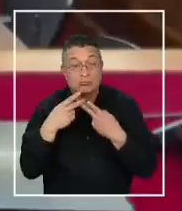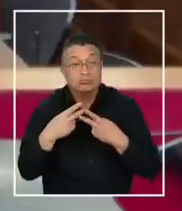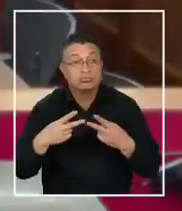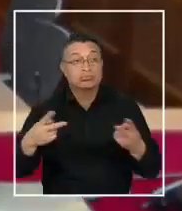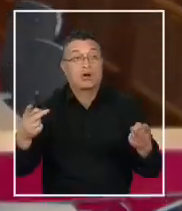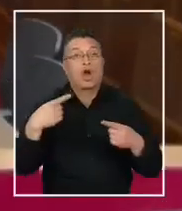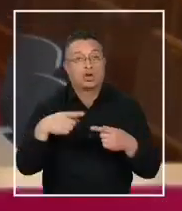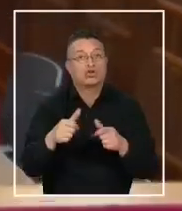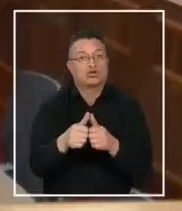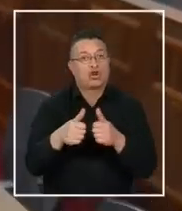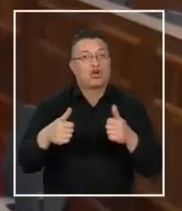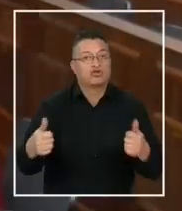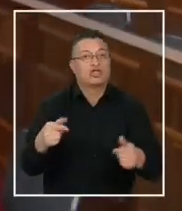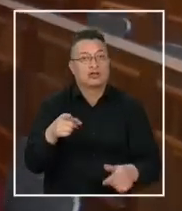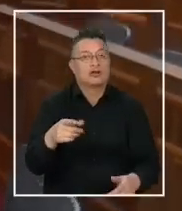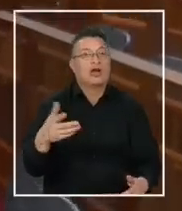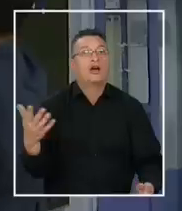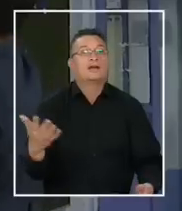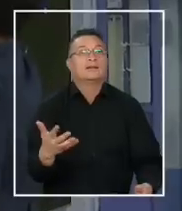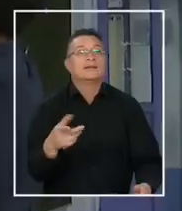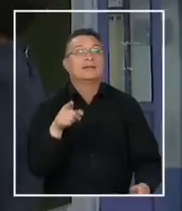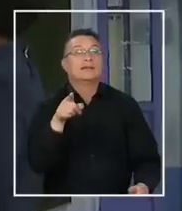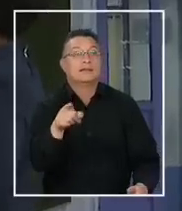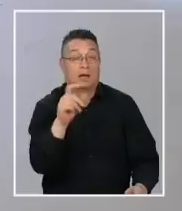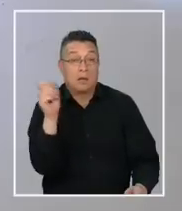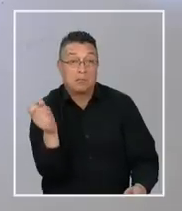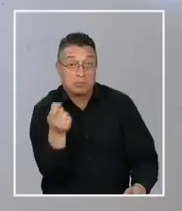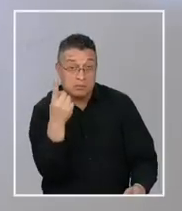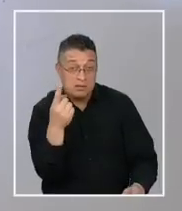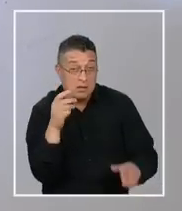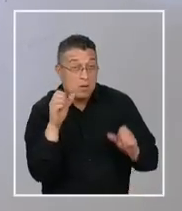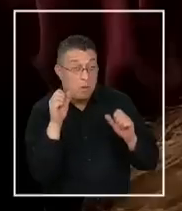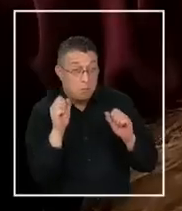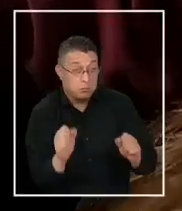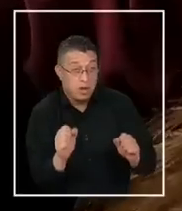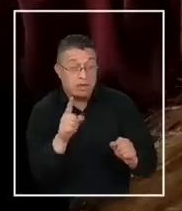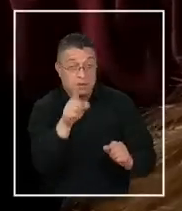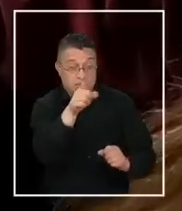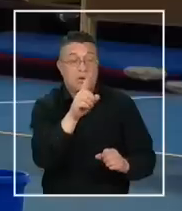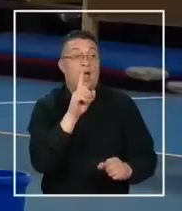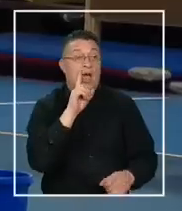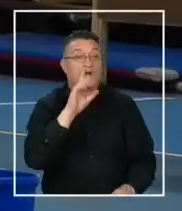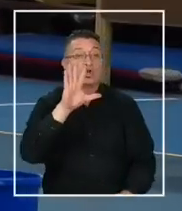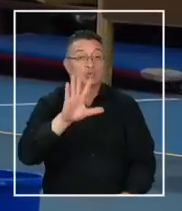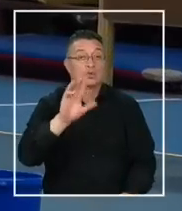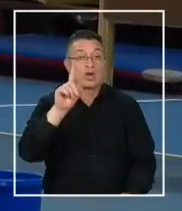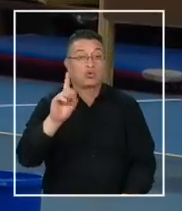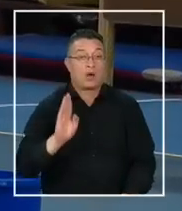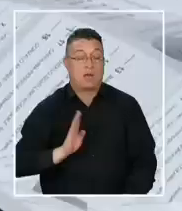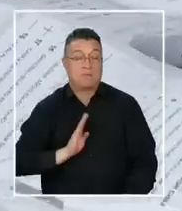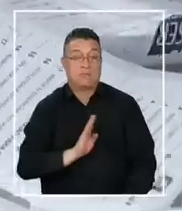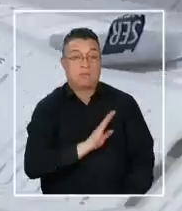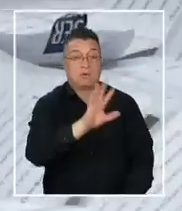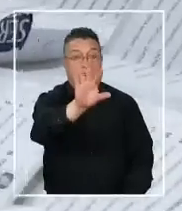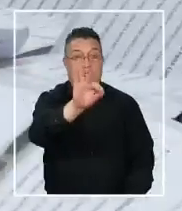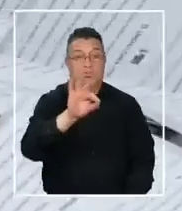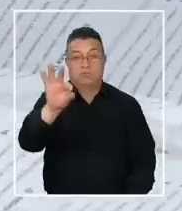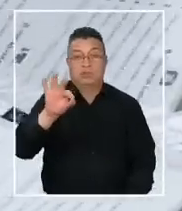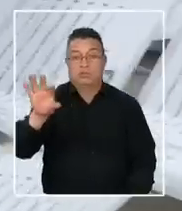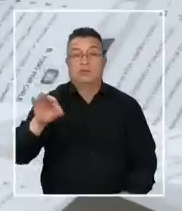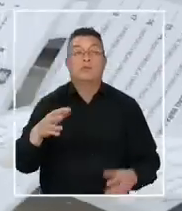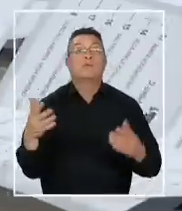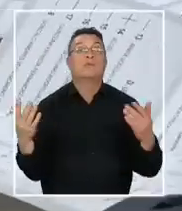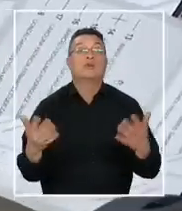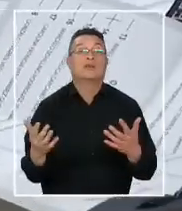involucra al Consejo y es que finalmente, al menos en primera instancia, el ente contará con los 51 integrantes electos. Esto